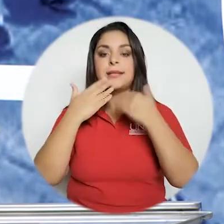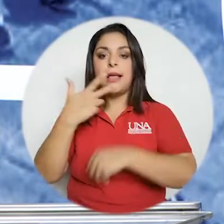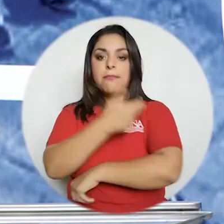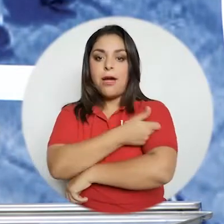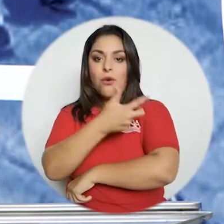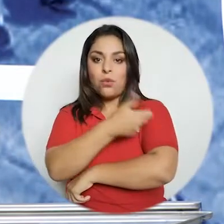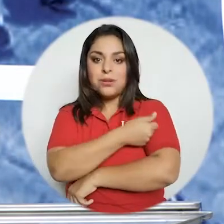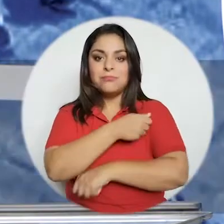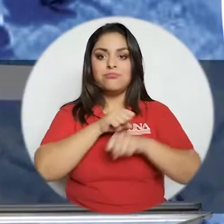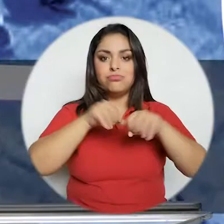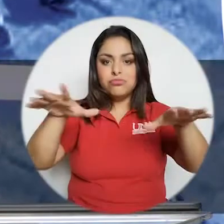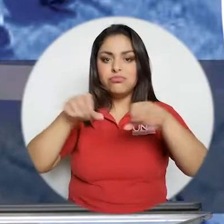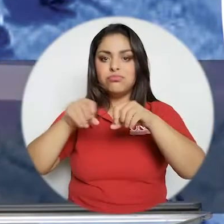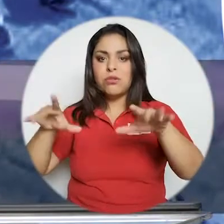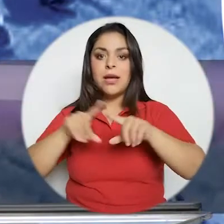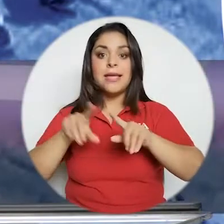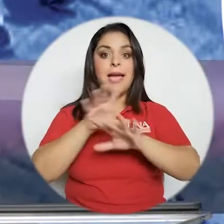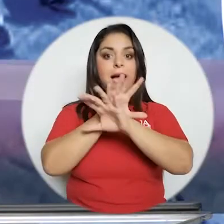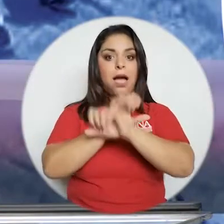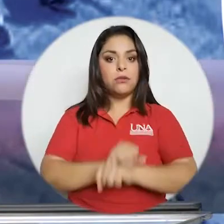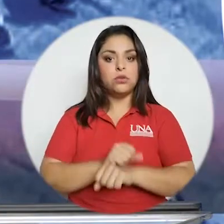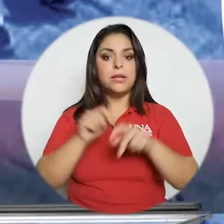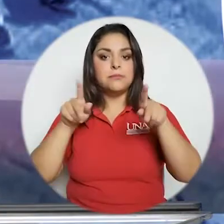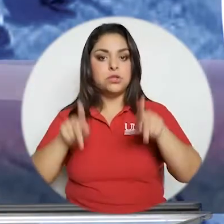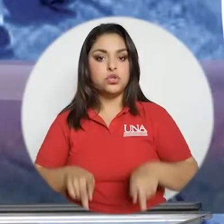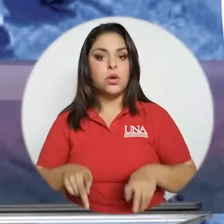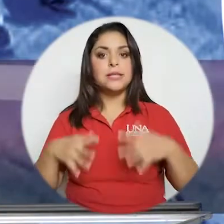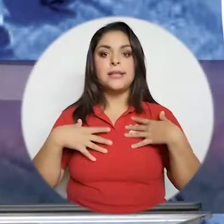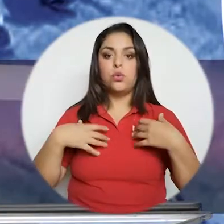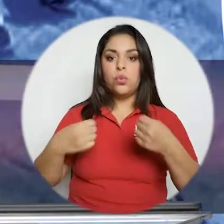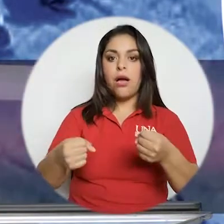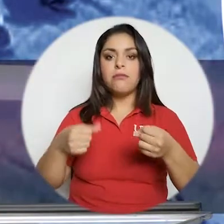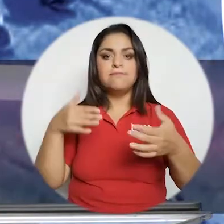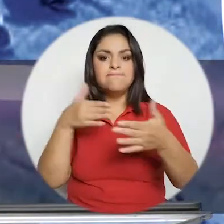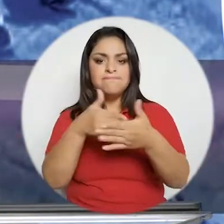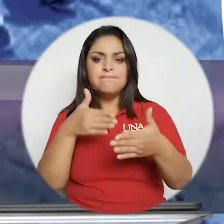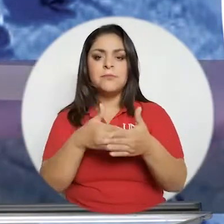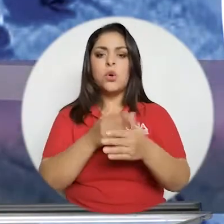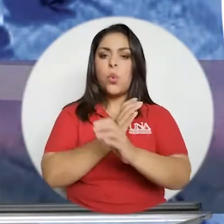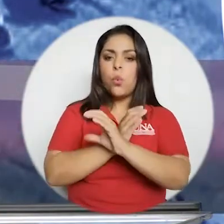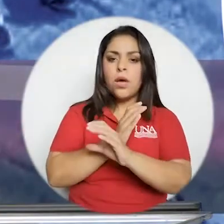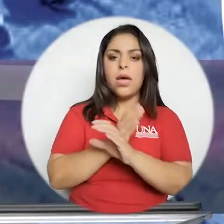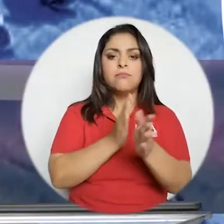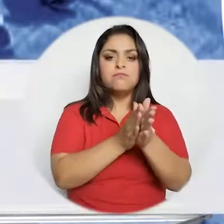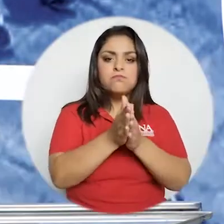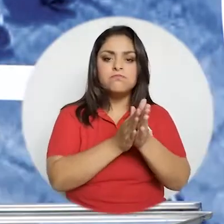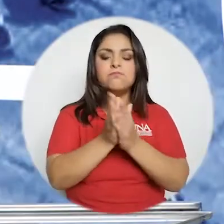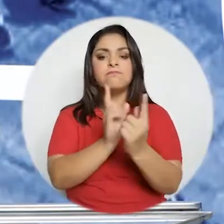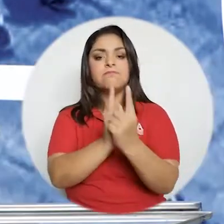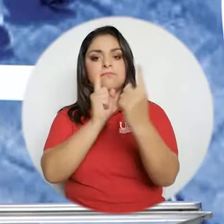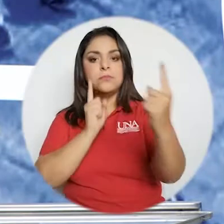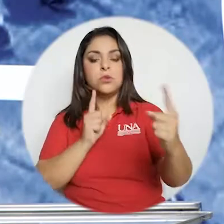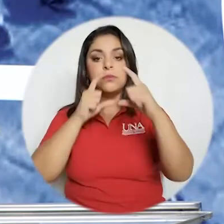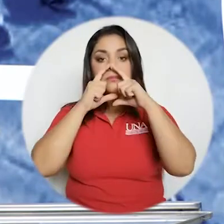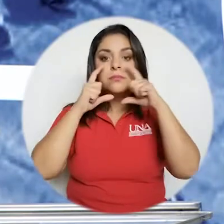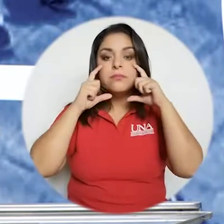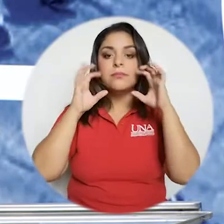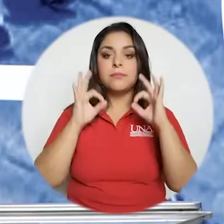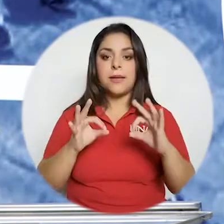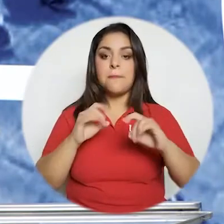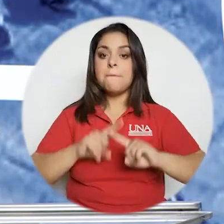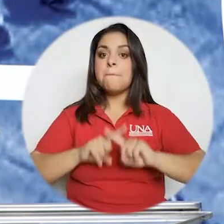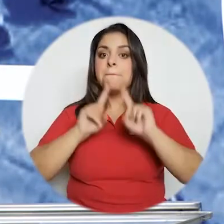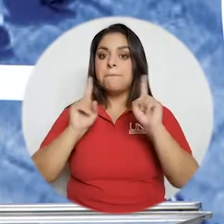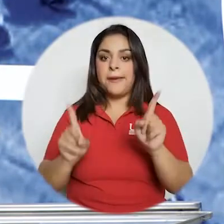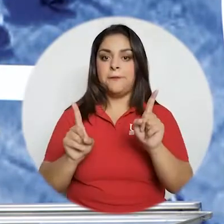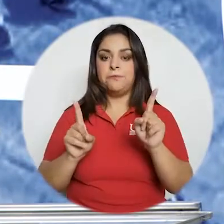mundiales de vacunación y a los hábitos de la gente hábitos saludables insistir en el autocuidado lavado de manos mantenimiento de distancia el uso